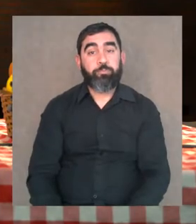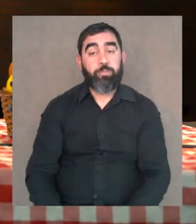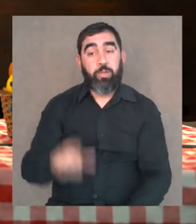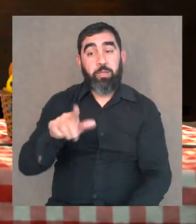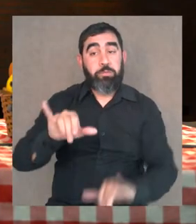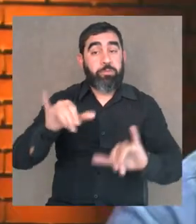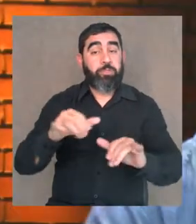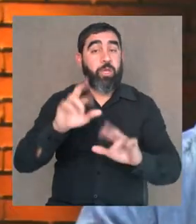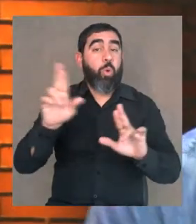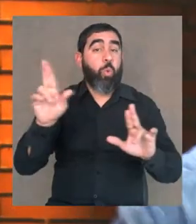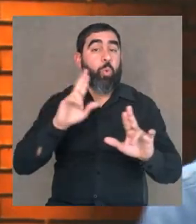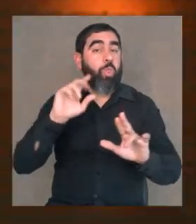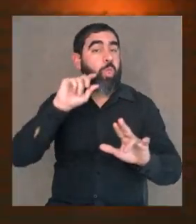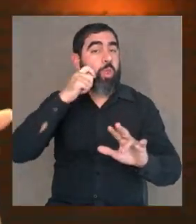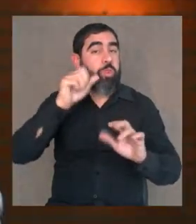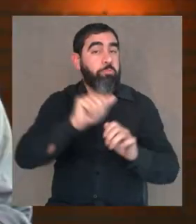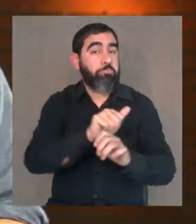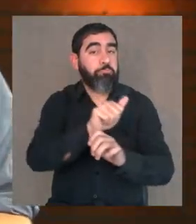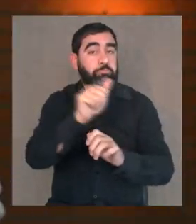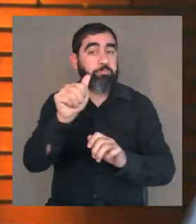Acá ya tenemos un ritmo copadísimo.